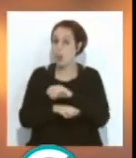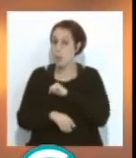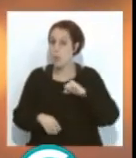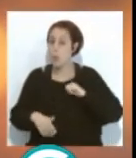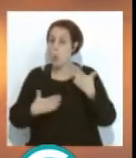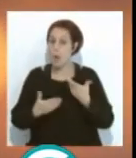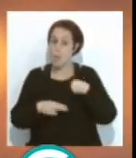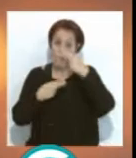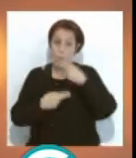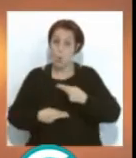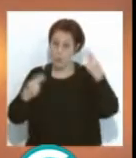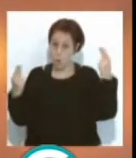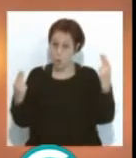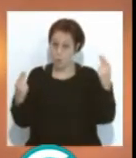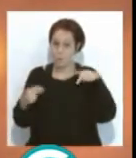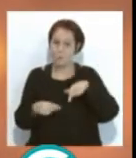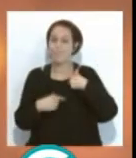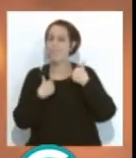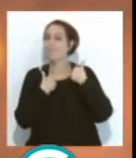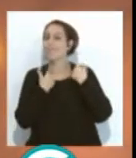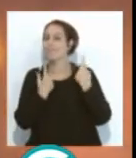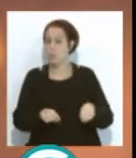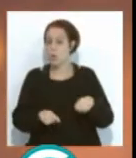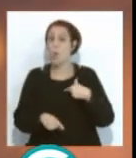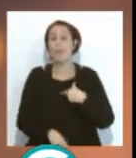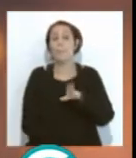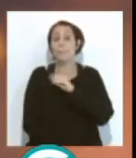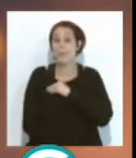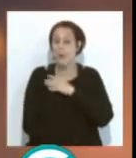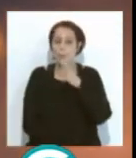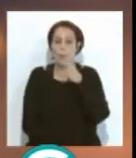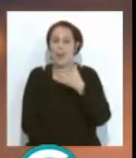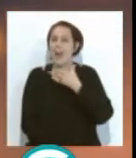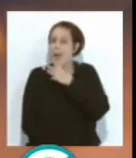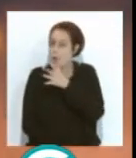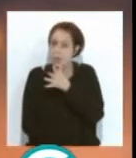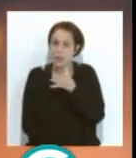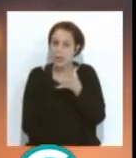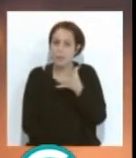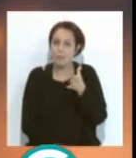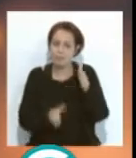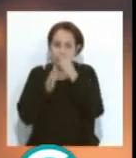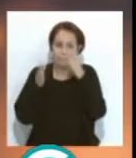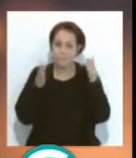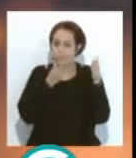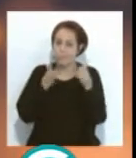público. Y eso es verdad que lo hemos perdido. Y es una pena porque ahora se ha orientado la cosa de tal manera de que